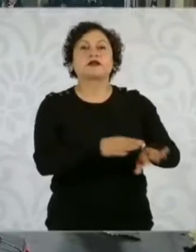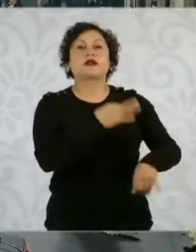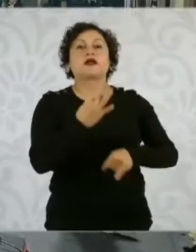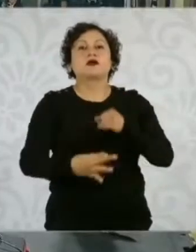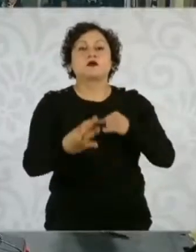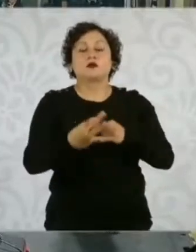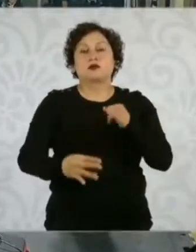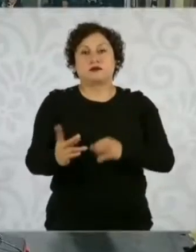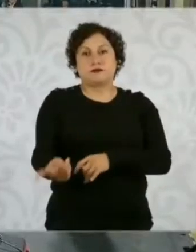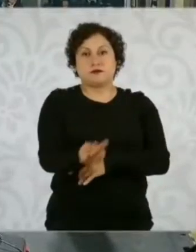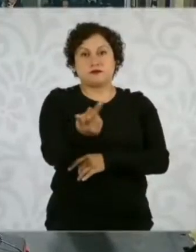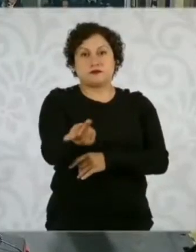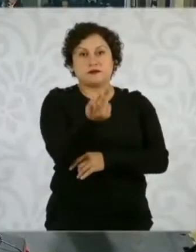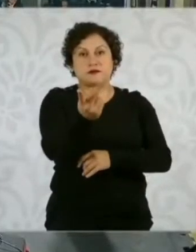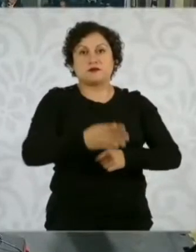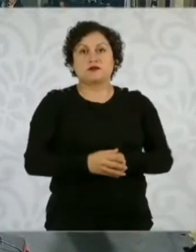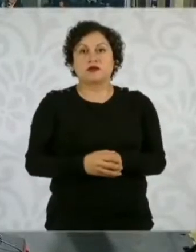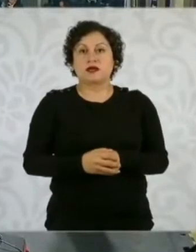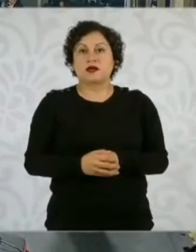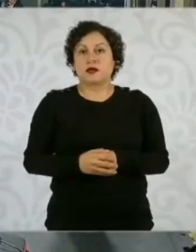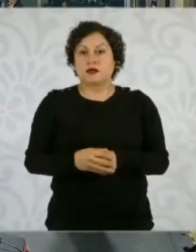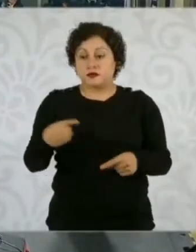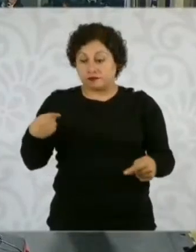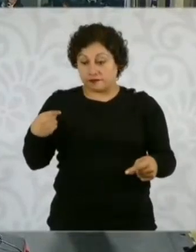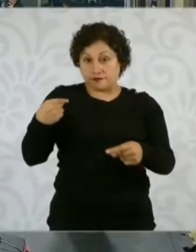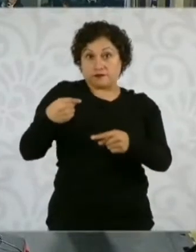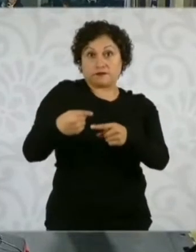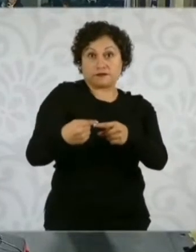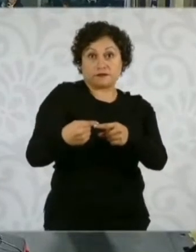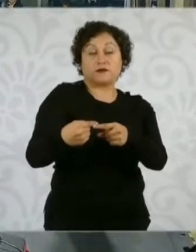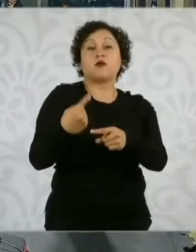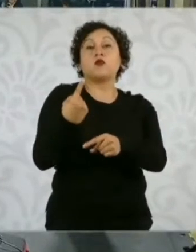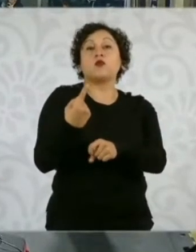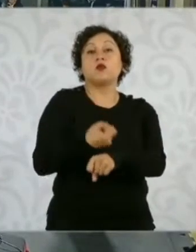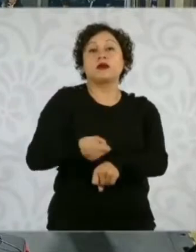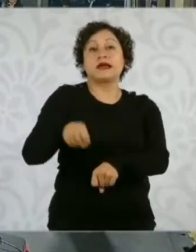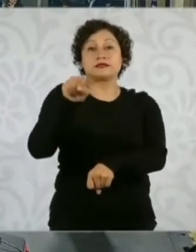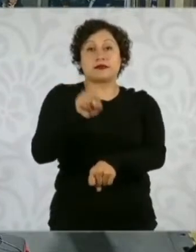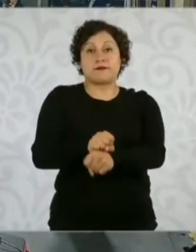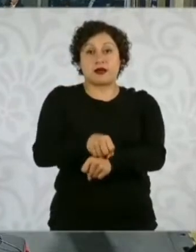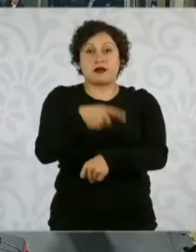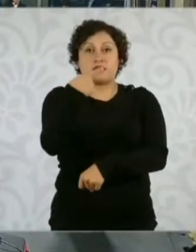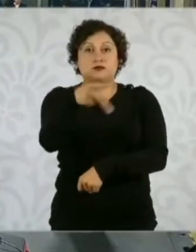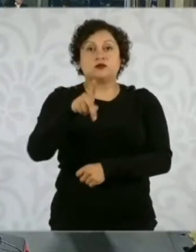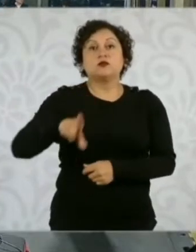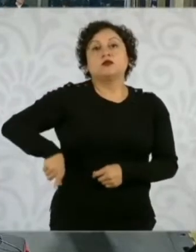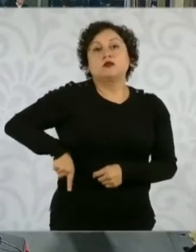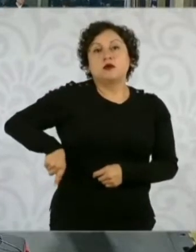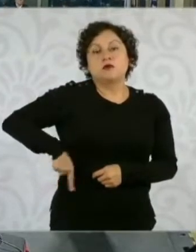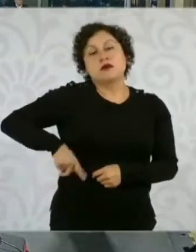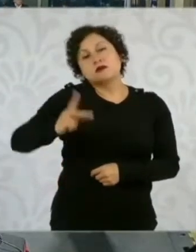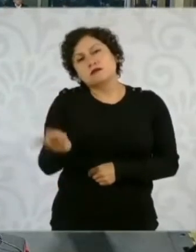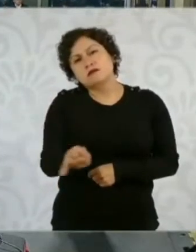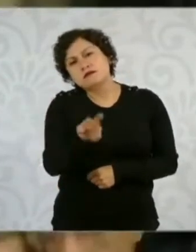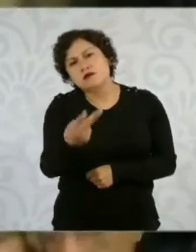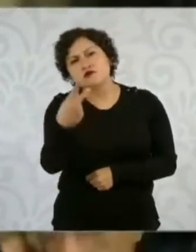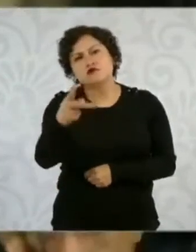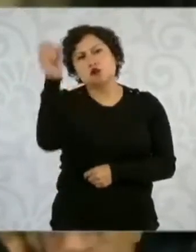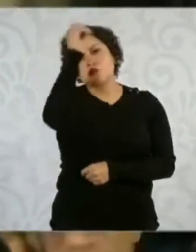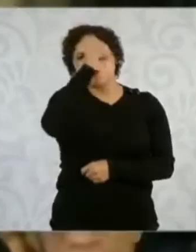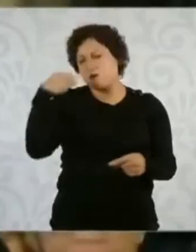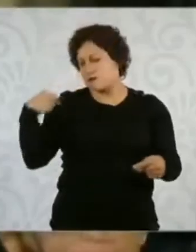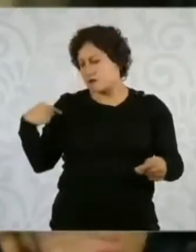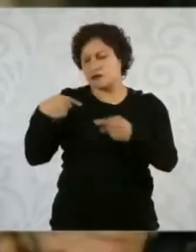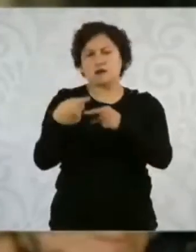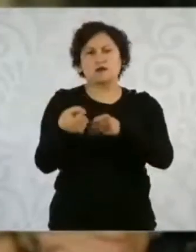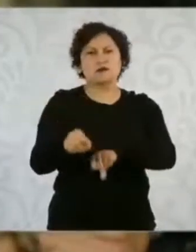de cumplirse una semana de su gobierno, ¿cómo calificaría su primera semana de trabajo?